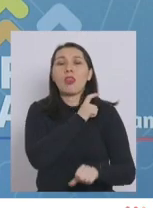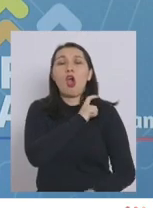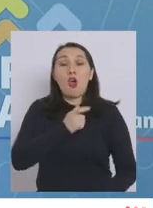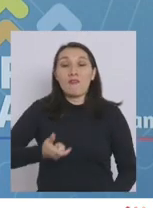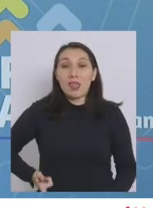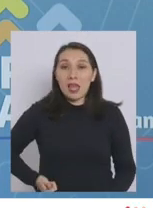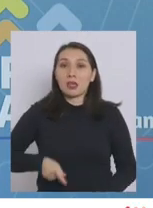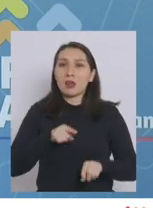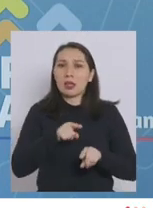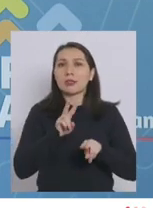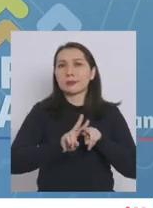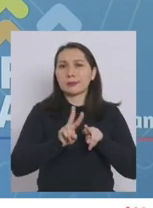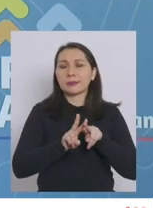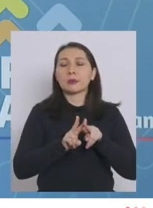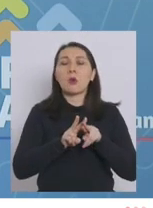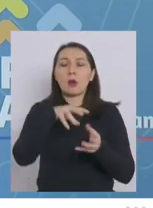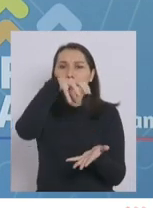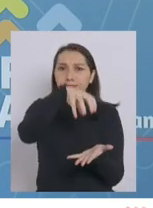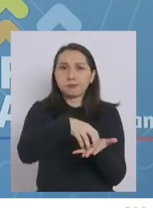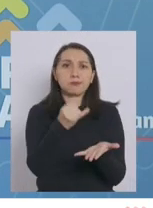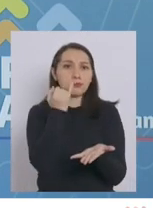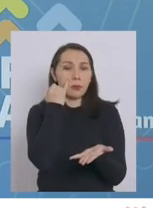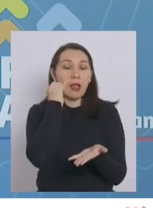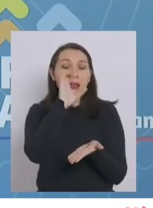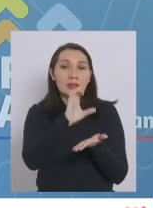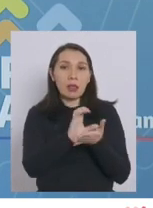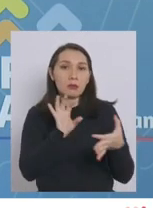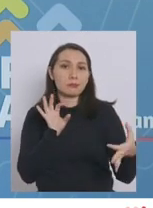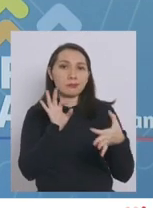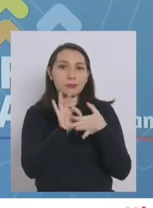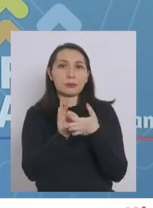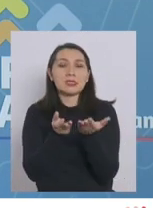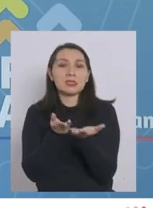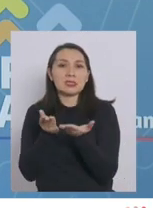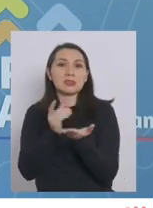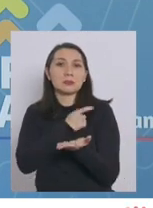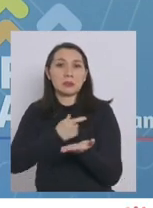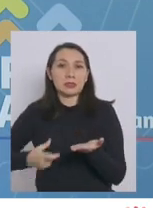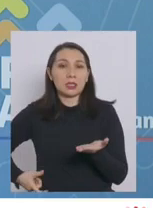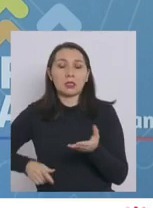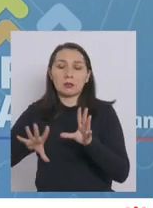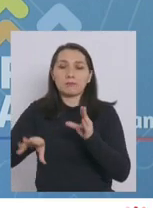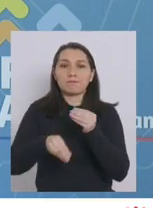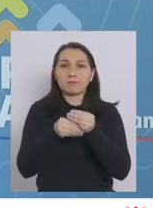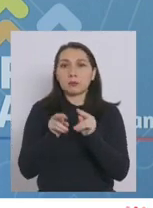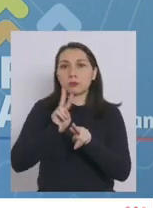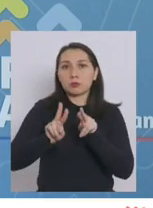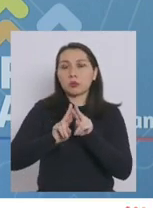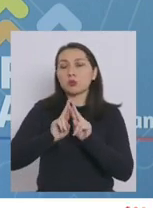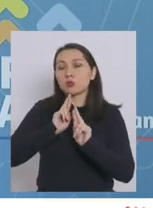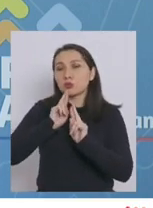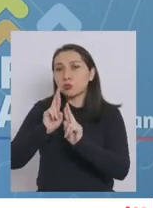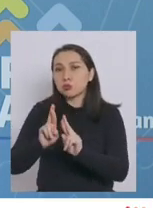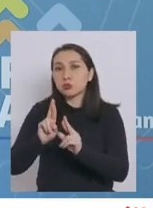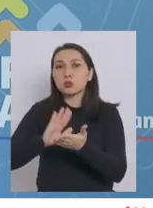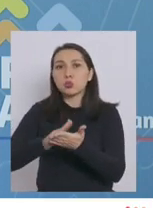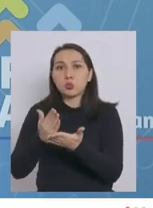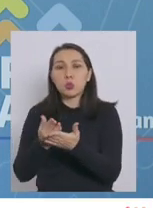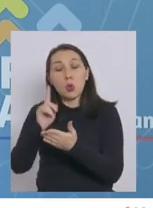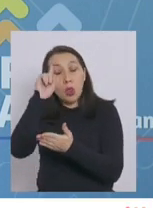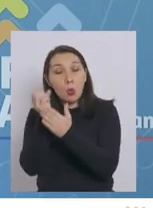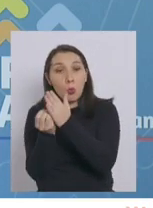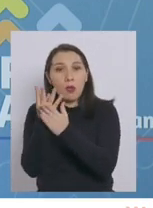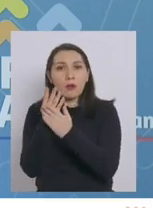Laboratorio de Gobierno es la agencia del Estado dependiente de las Express dedicada a co-crear soluciones innovadores para